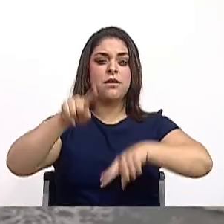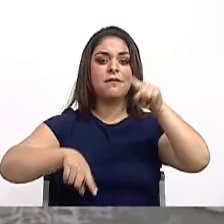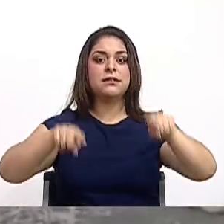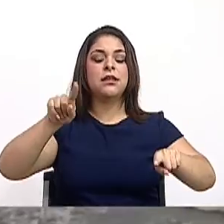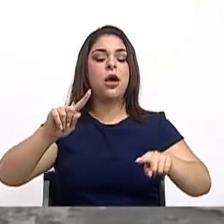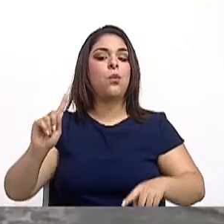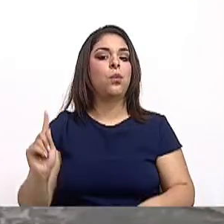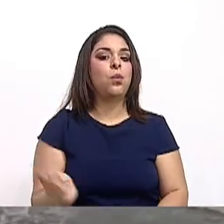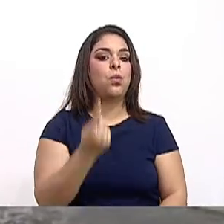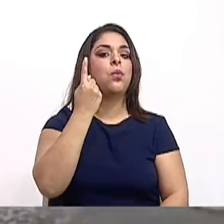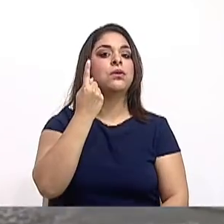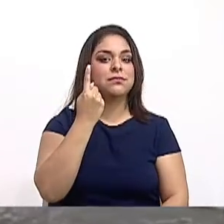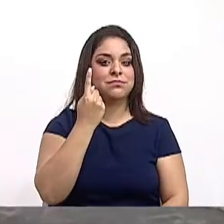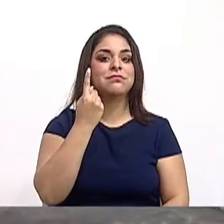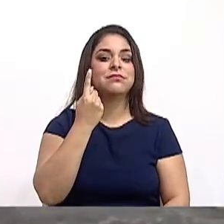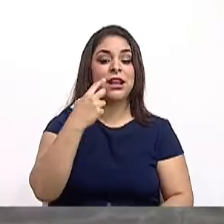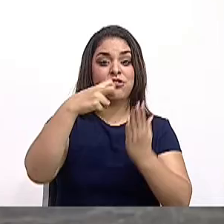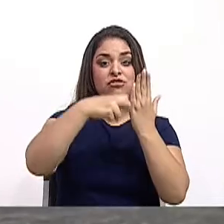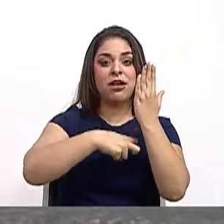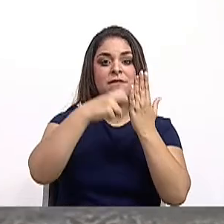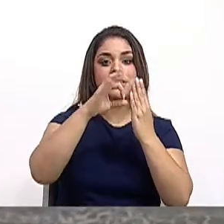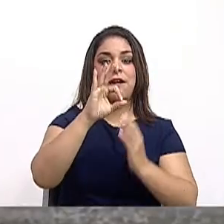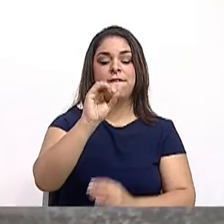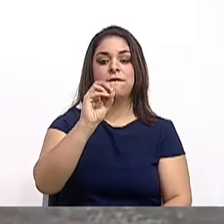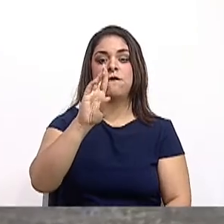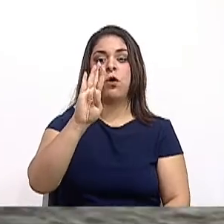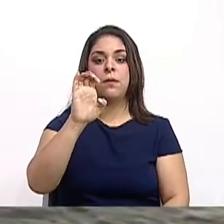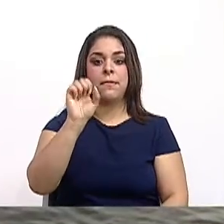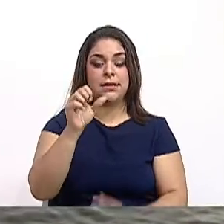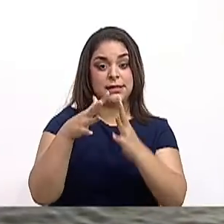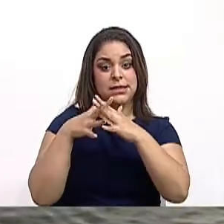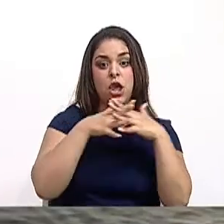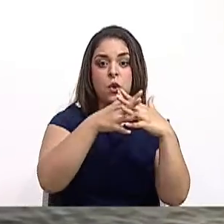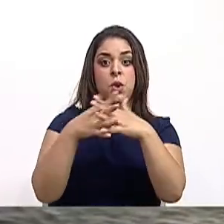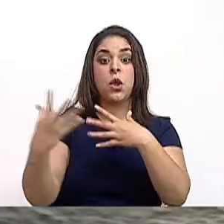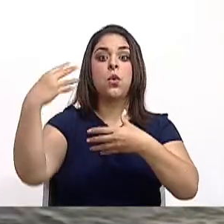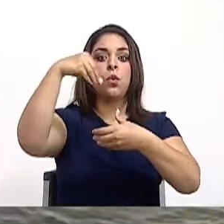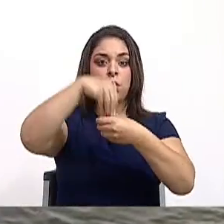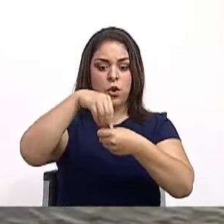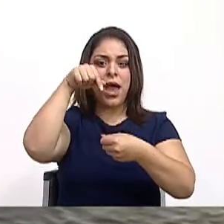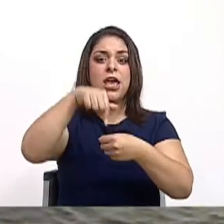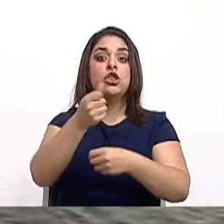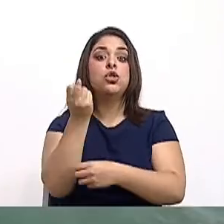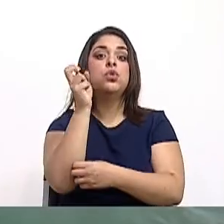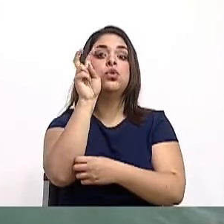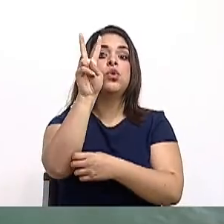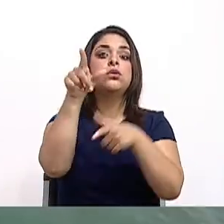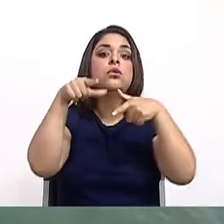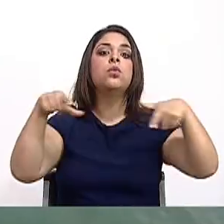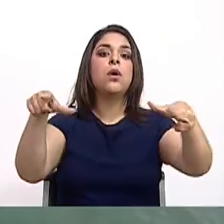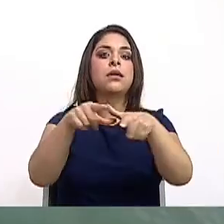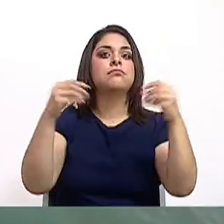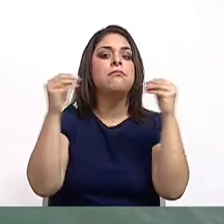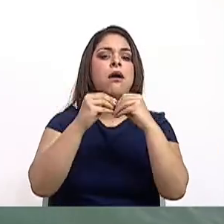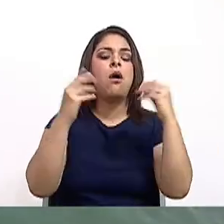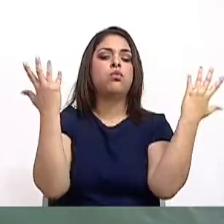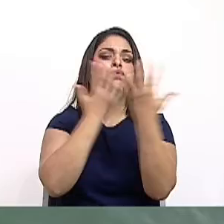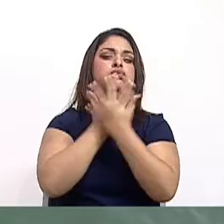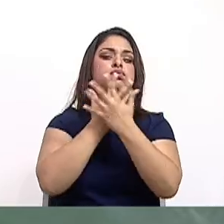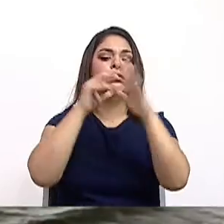únicas. La revista Forbes de Estados Unidos lo incluyó como los 12 sitios más espectaculares del mundo.